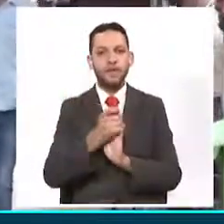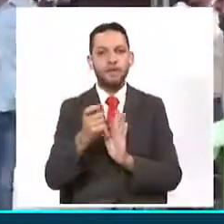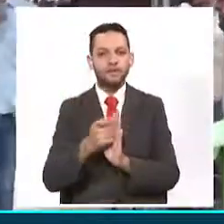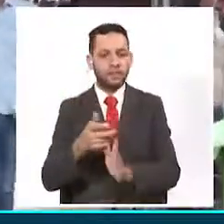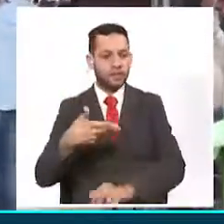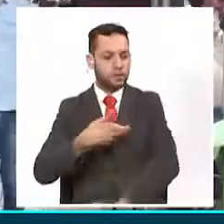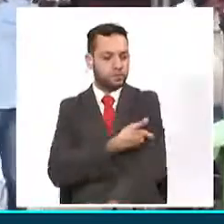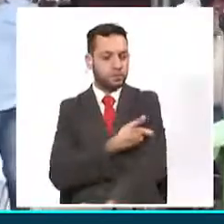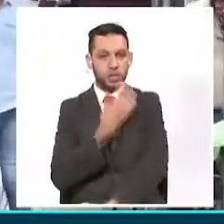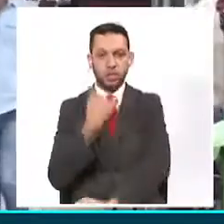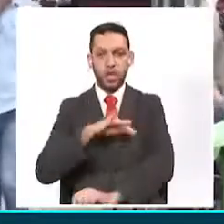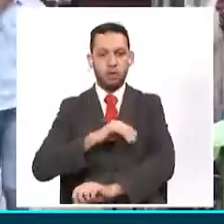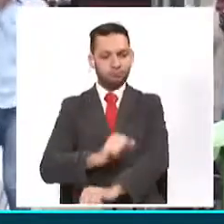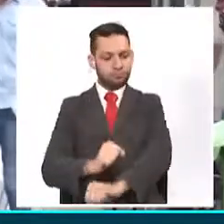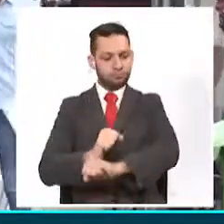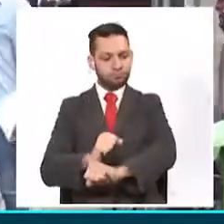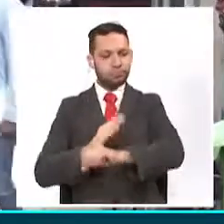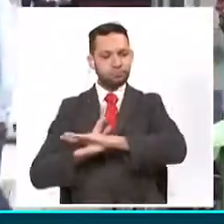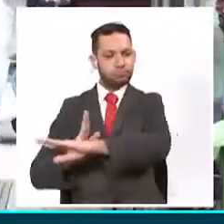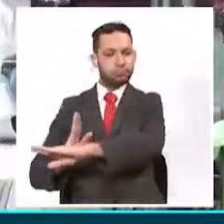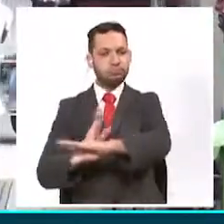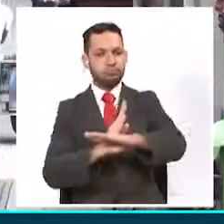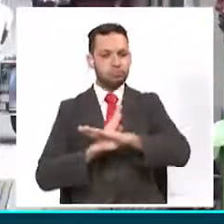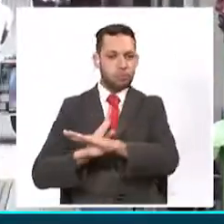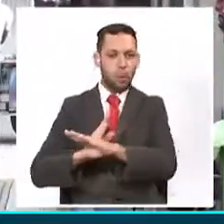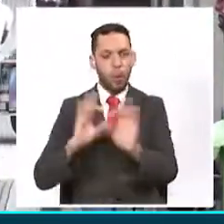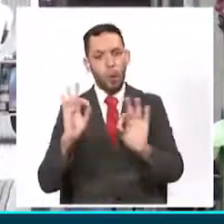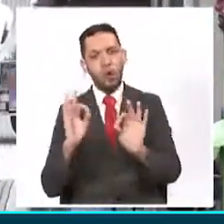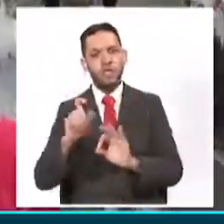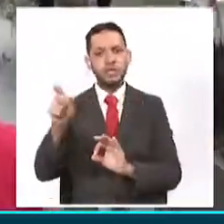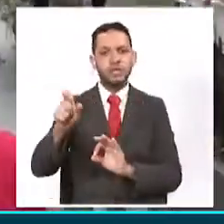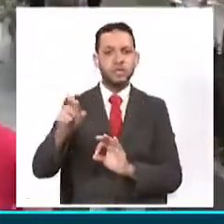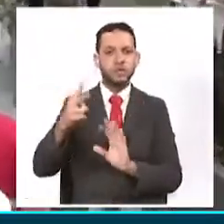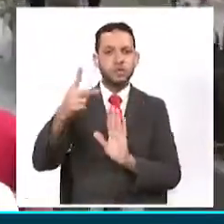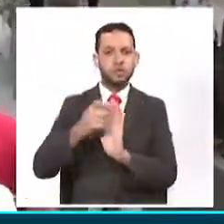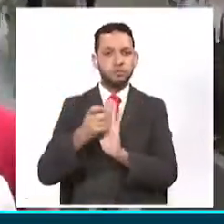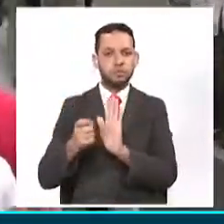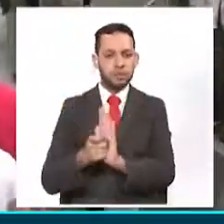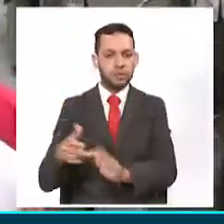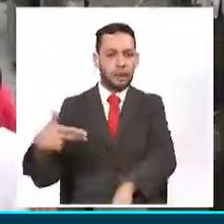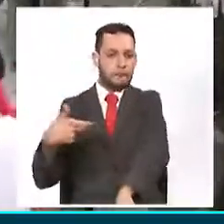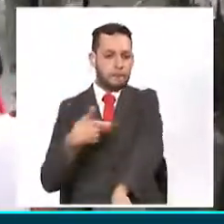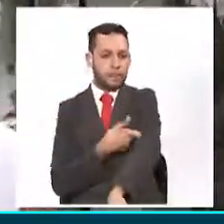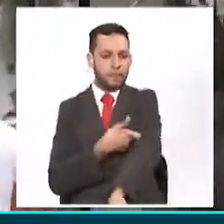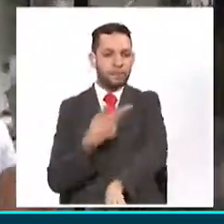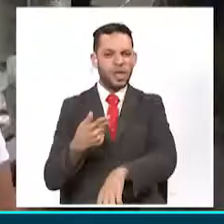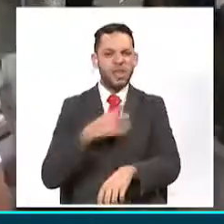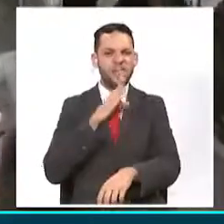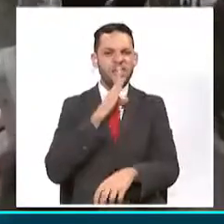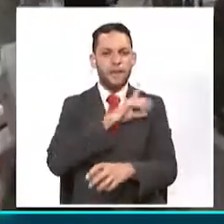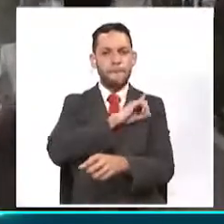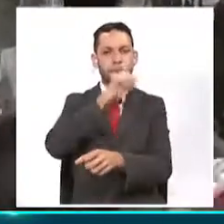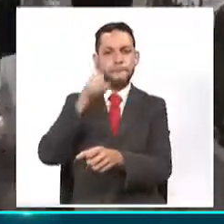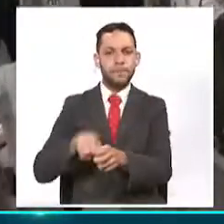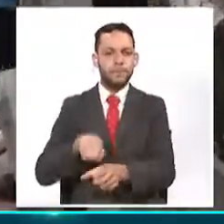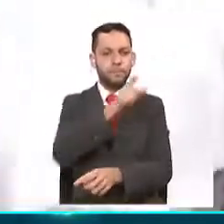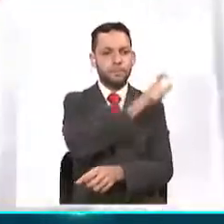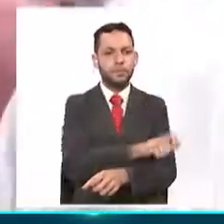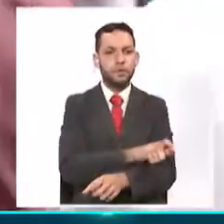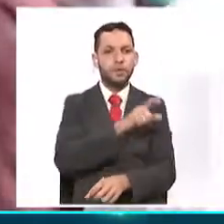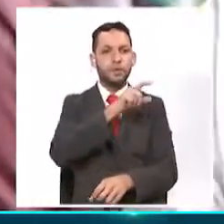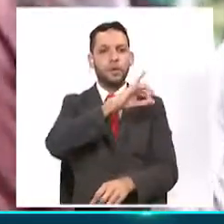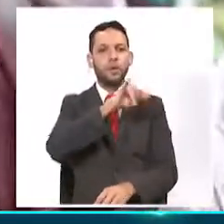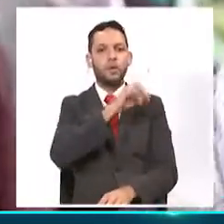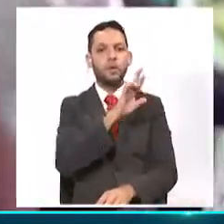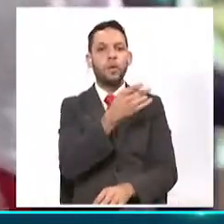basta para evitar el coronavirus. Uno de los investigadores que entraría en esta fase de estudio es el doctor Jorge Enrique